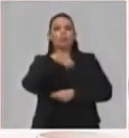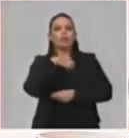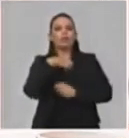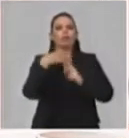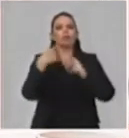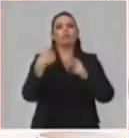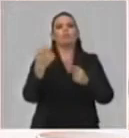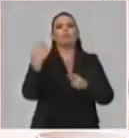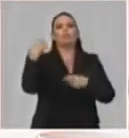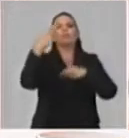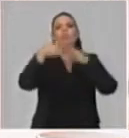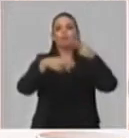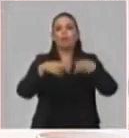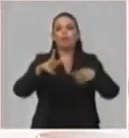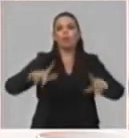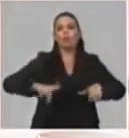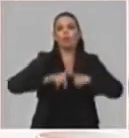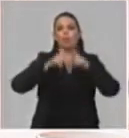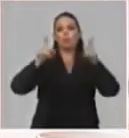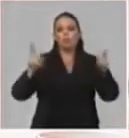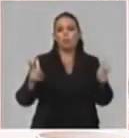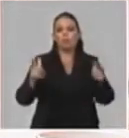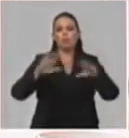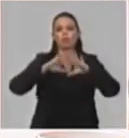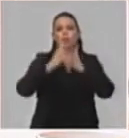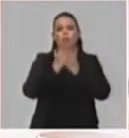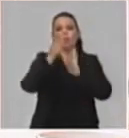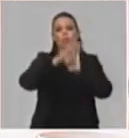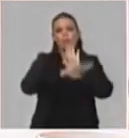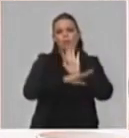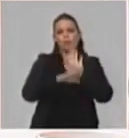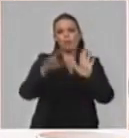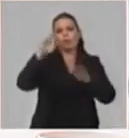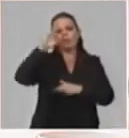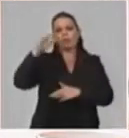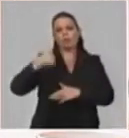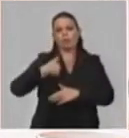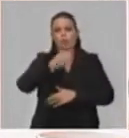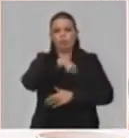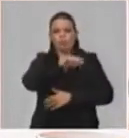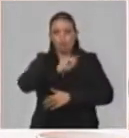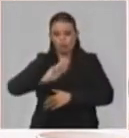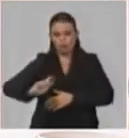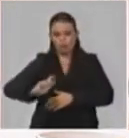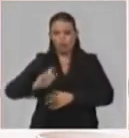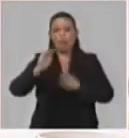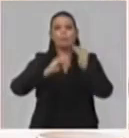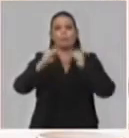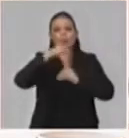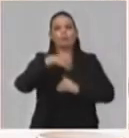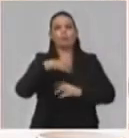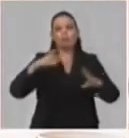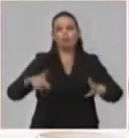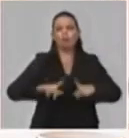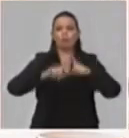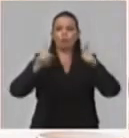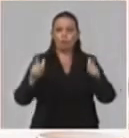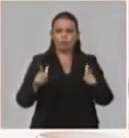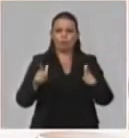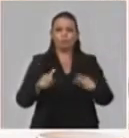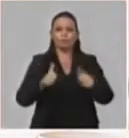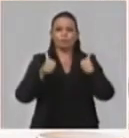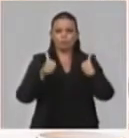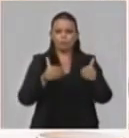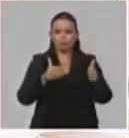las medidas de salud pública para cada momento y naturalmente el ministerio tiene que cumplir con esto. Ahora, con una